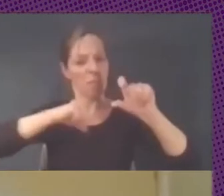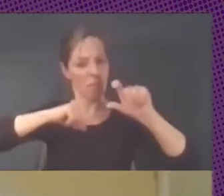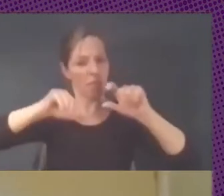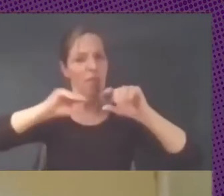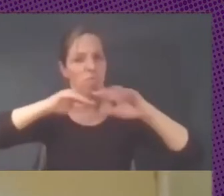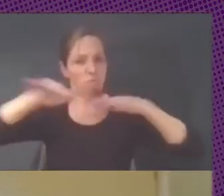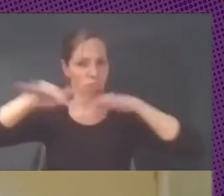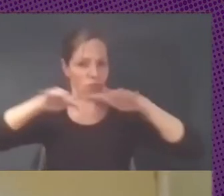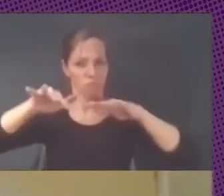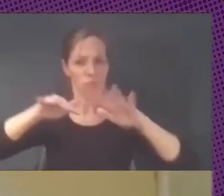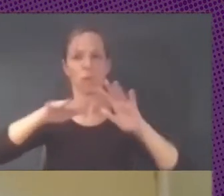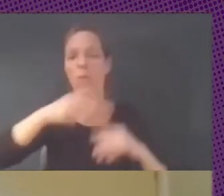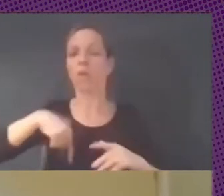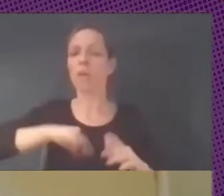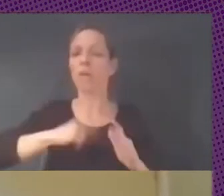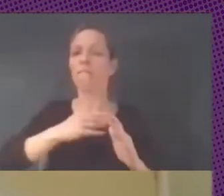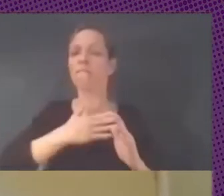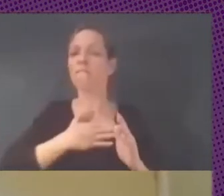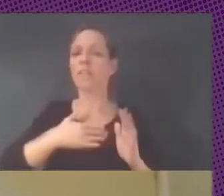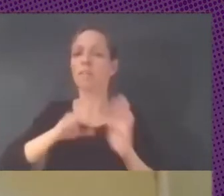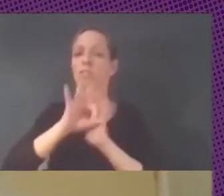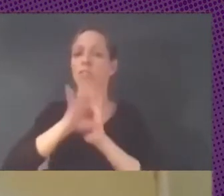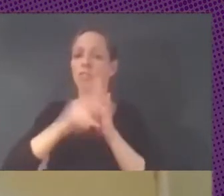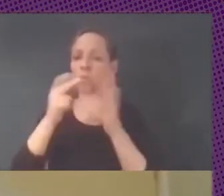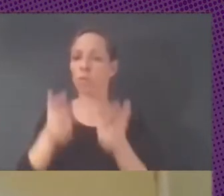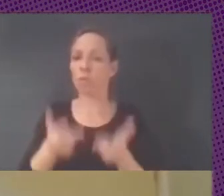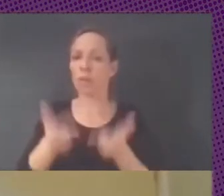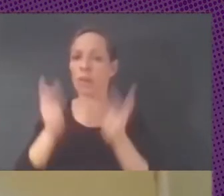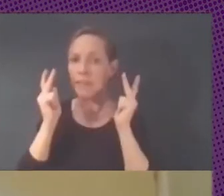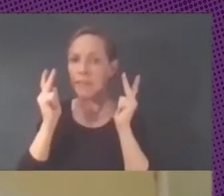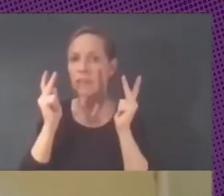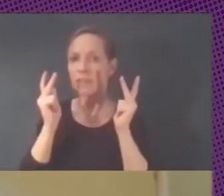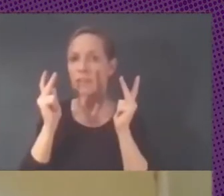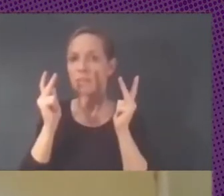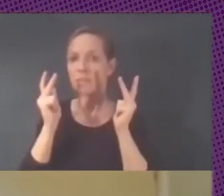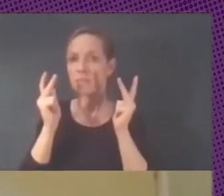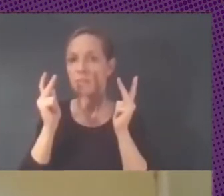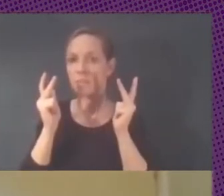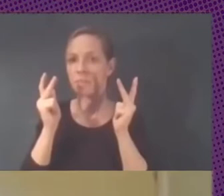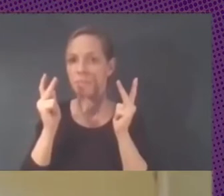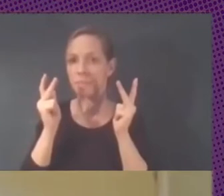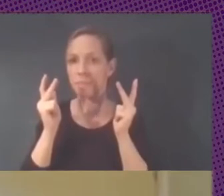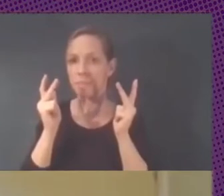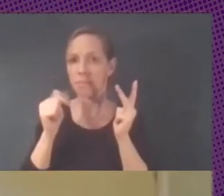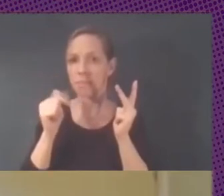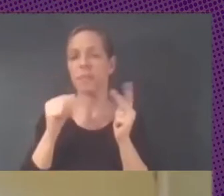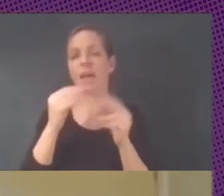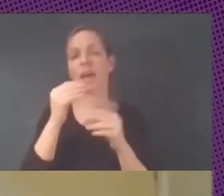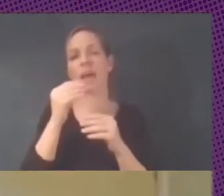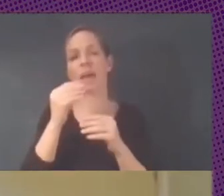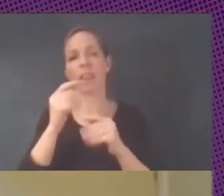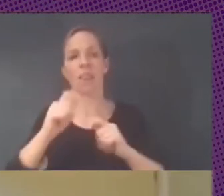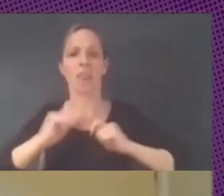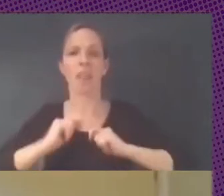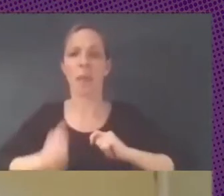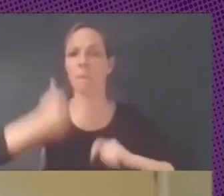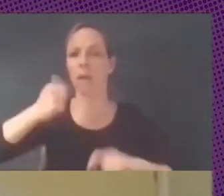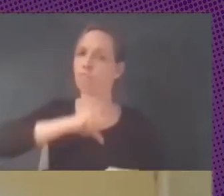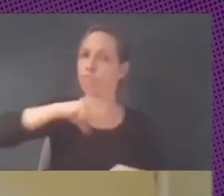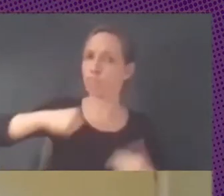esto de las tecnologías cerradas que nos hacían dependientes de que